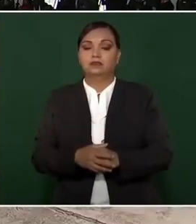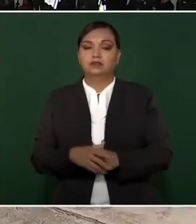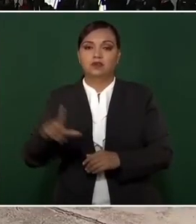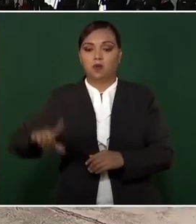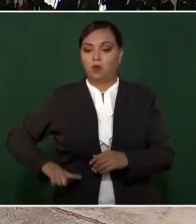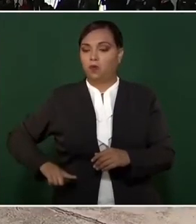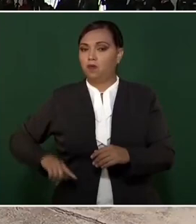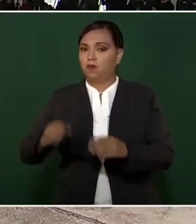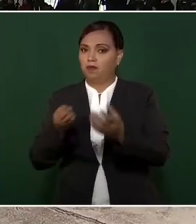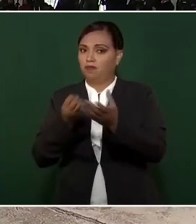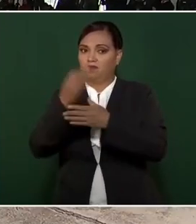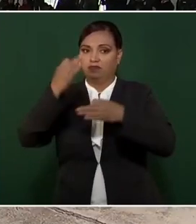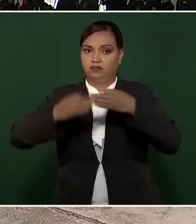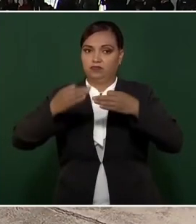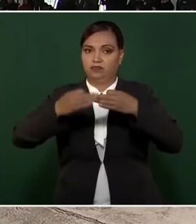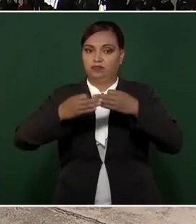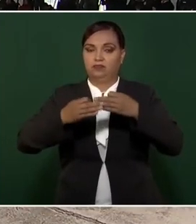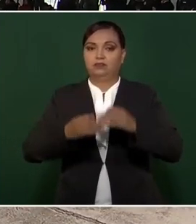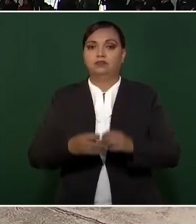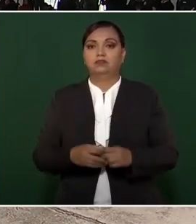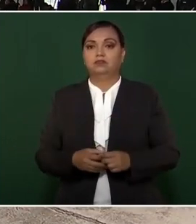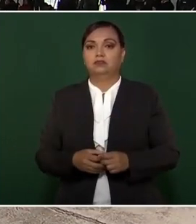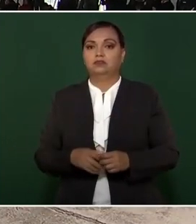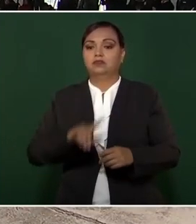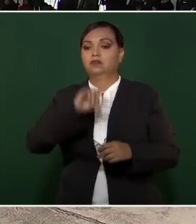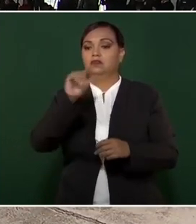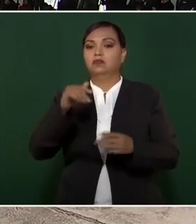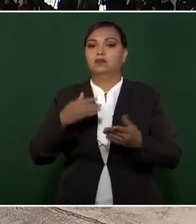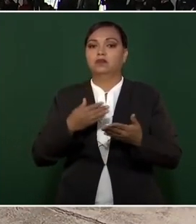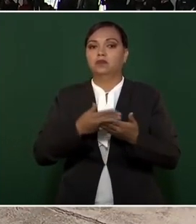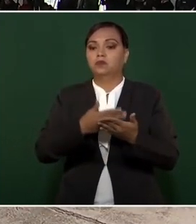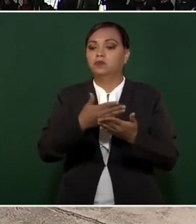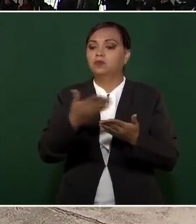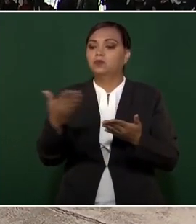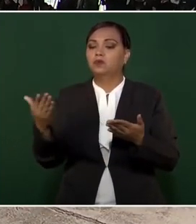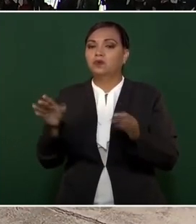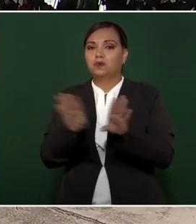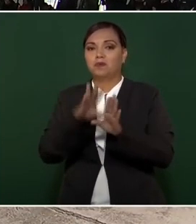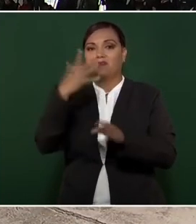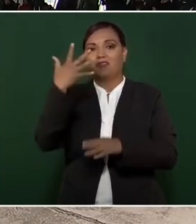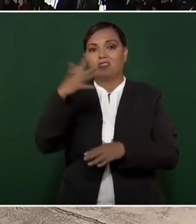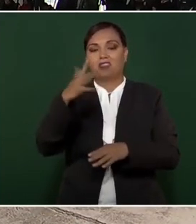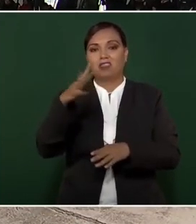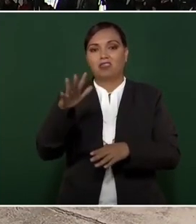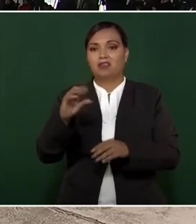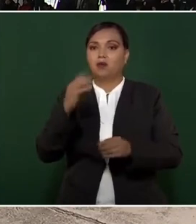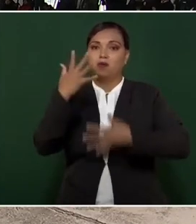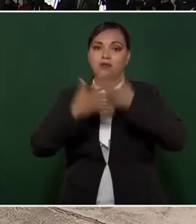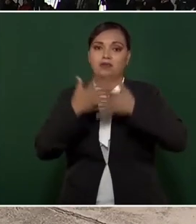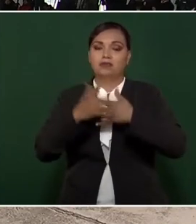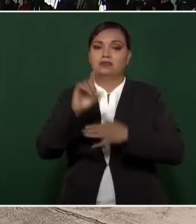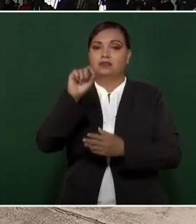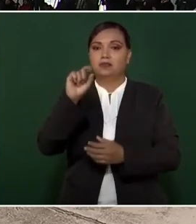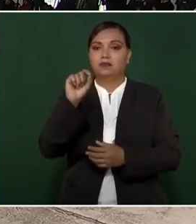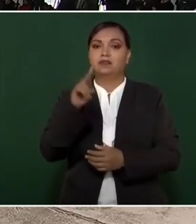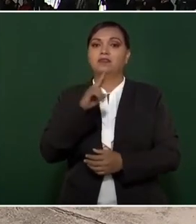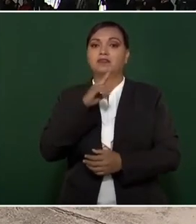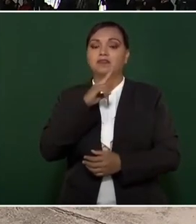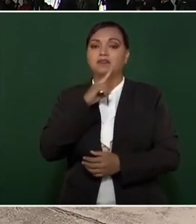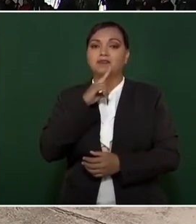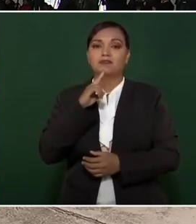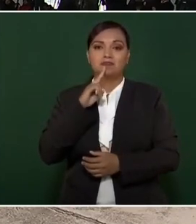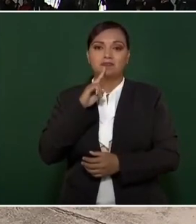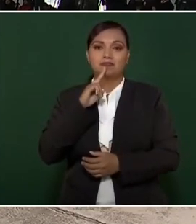gobernadores y reparten como 10, 15, 20 notarías